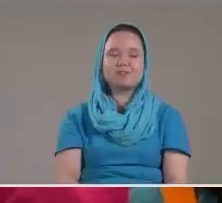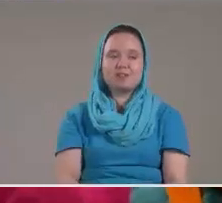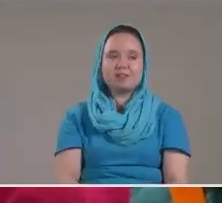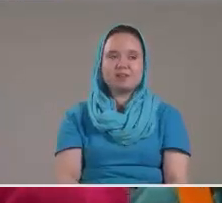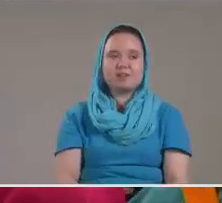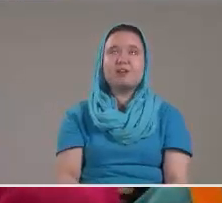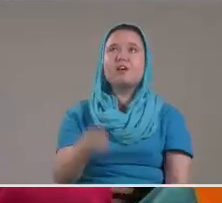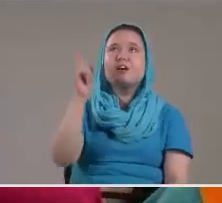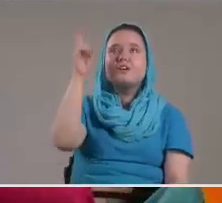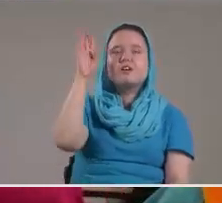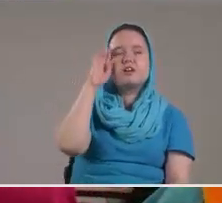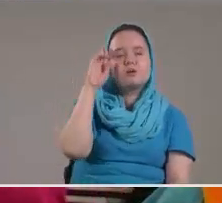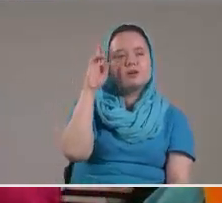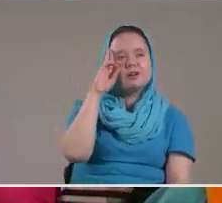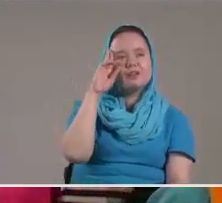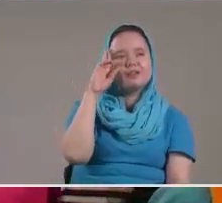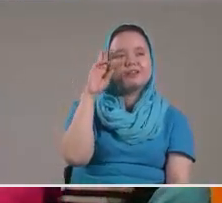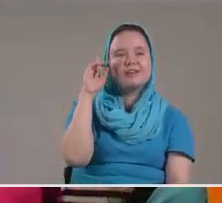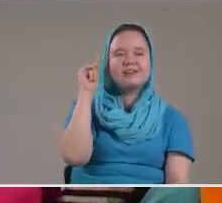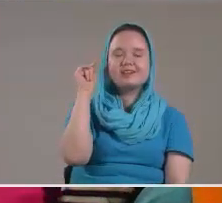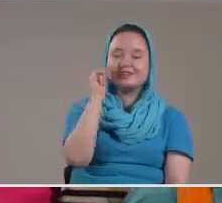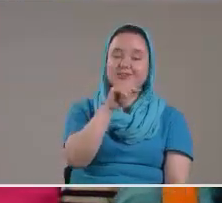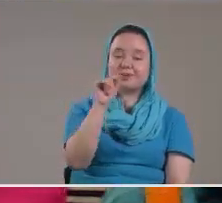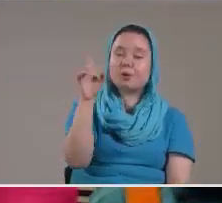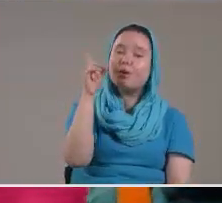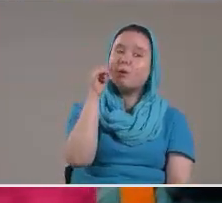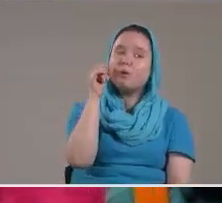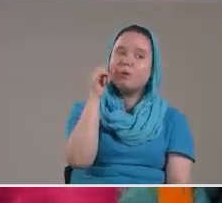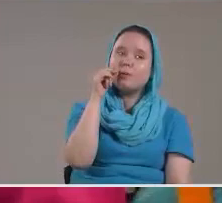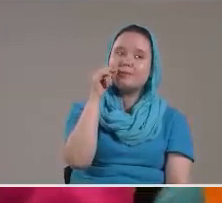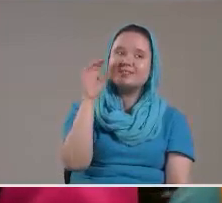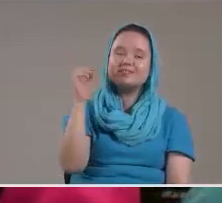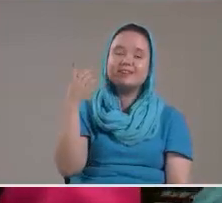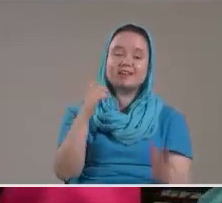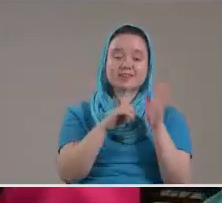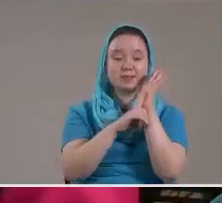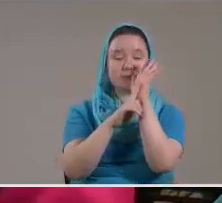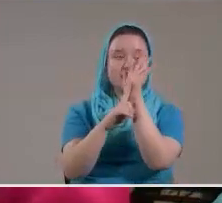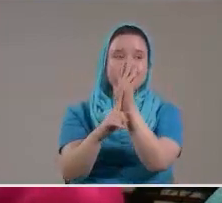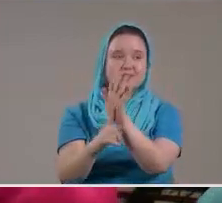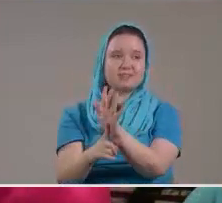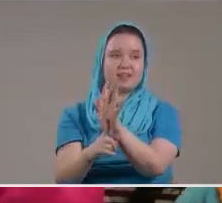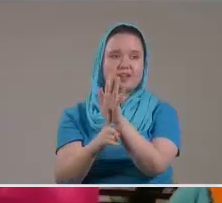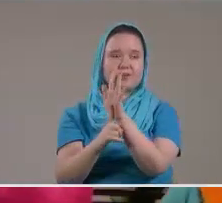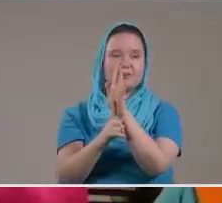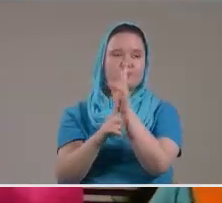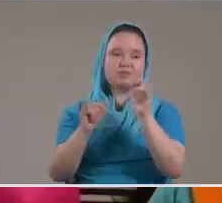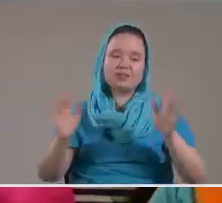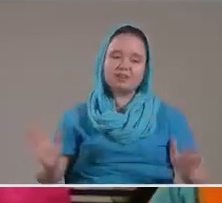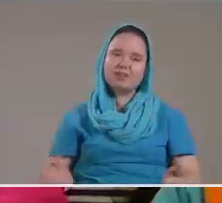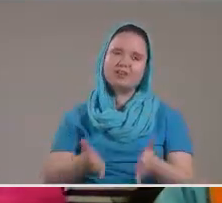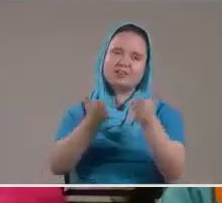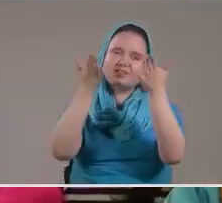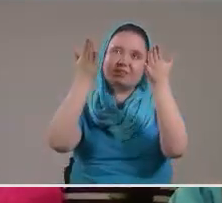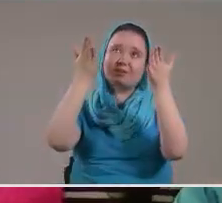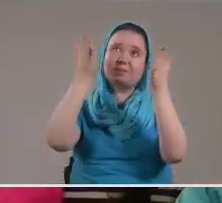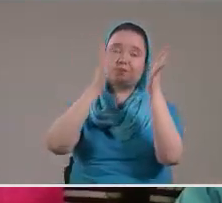Recuerda Que aquellos Varones Que se presentaron En la ascensión De Cristo